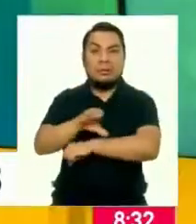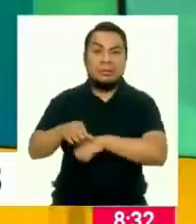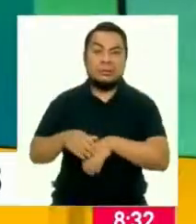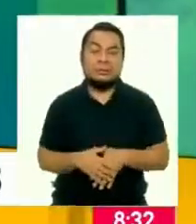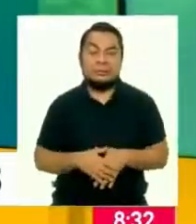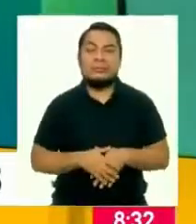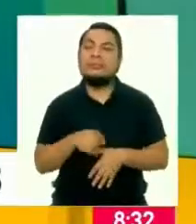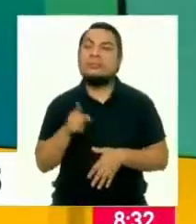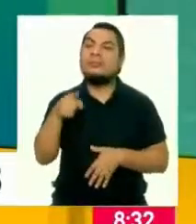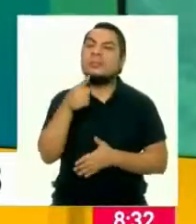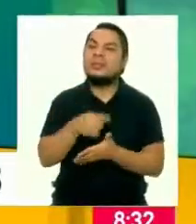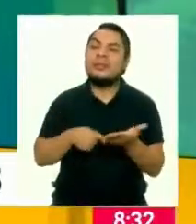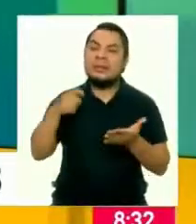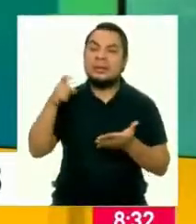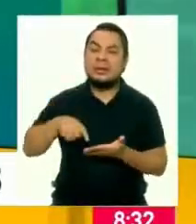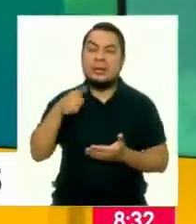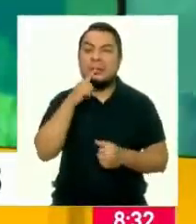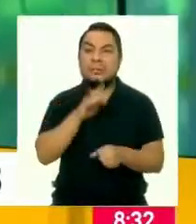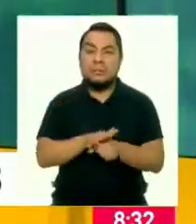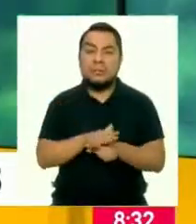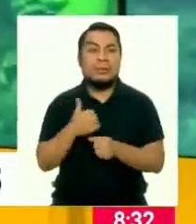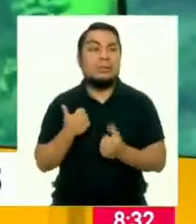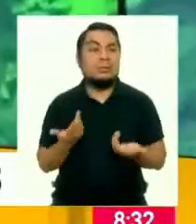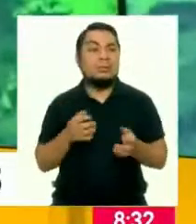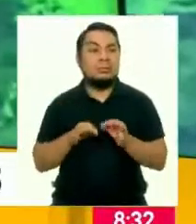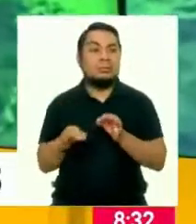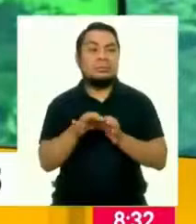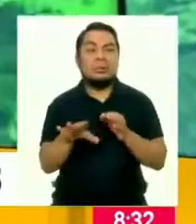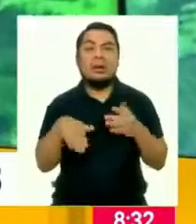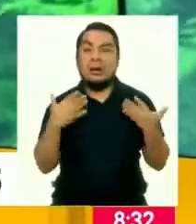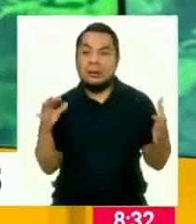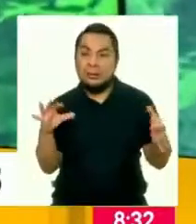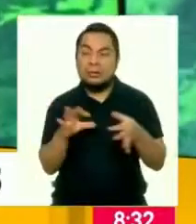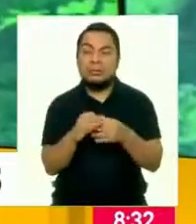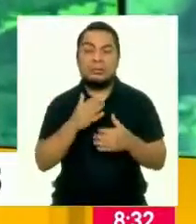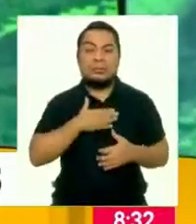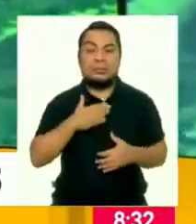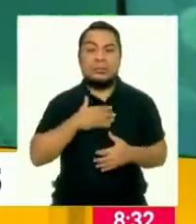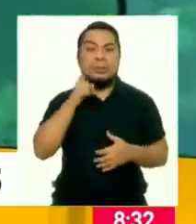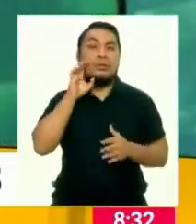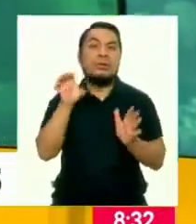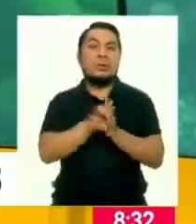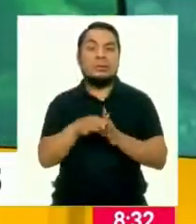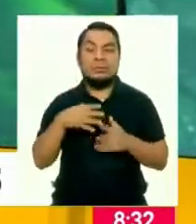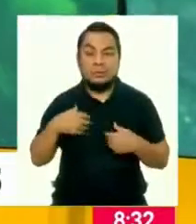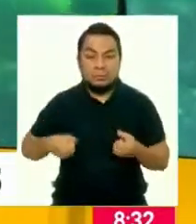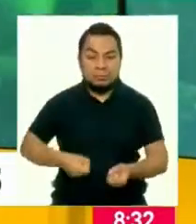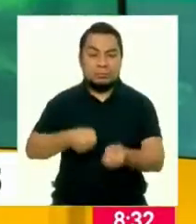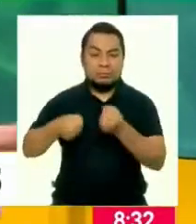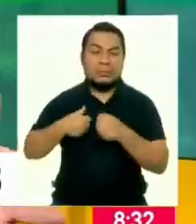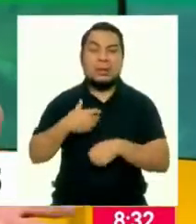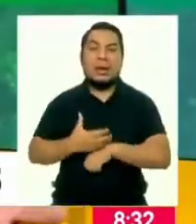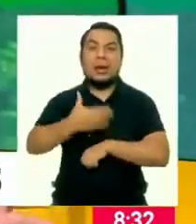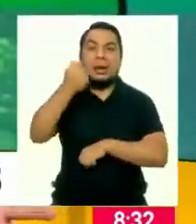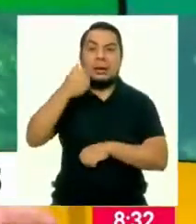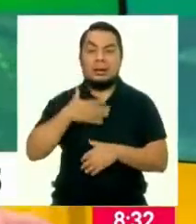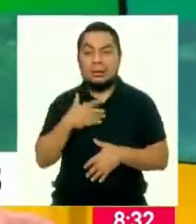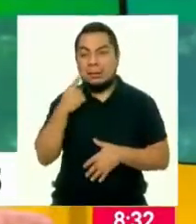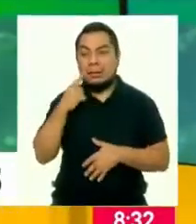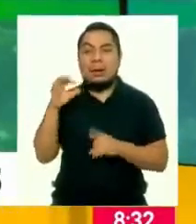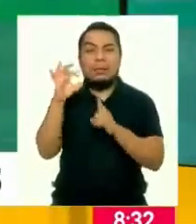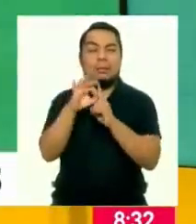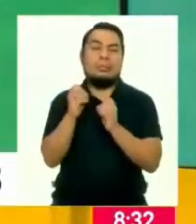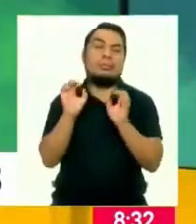¿Qué se necesita ahí? ¿El compromiso de los gobiernos regionales? ¿Hay alguna articulación? Yo como productor, de repente estoy en ICA, produzco unos payares